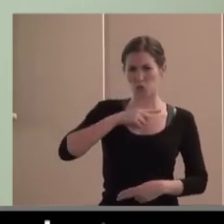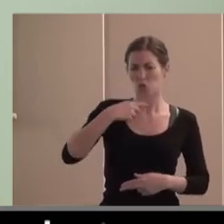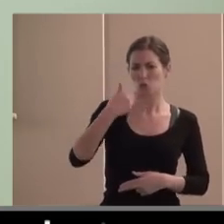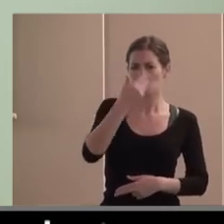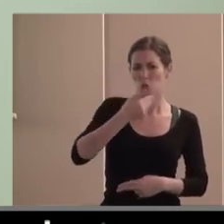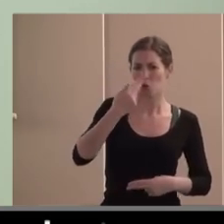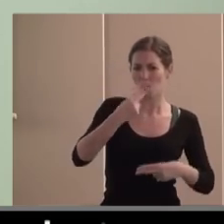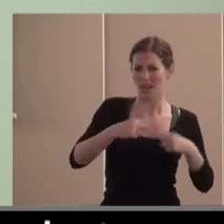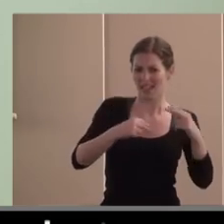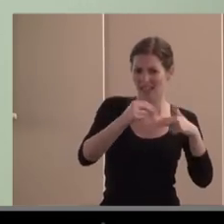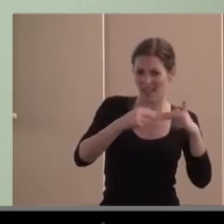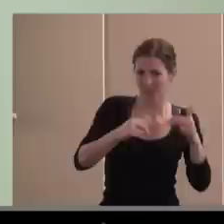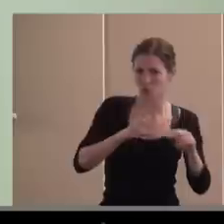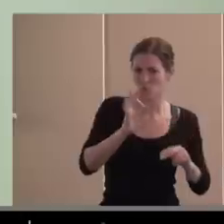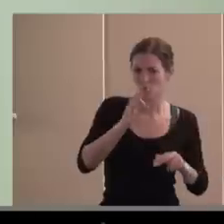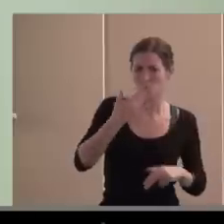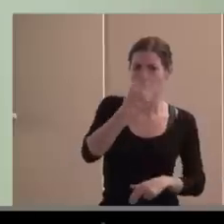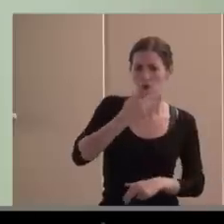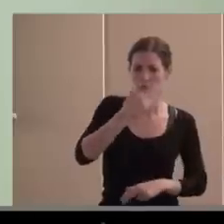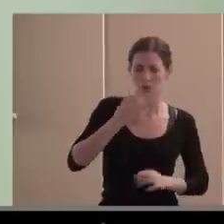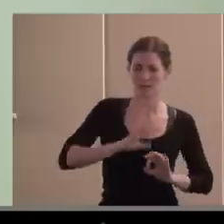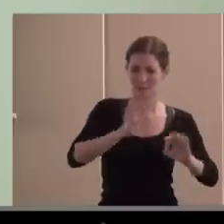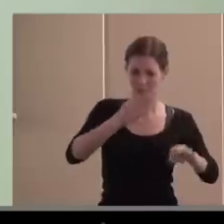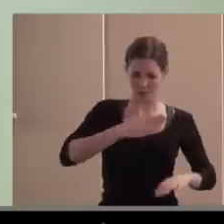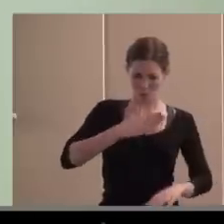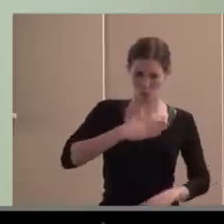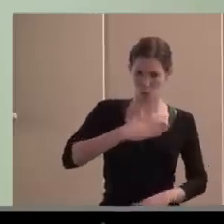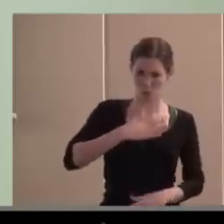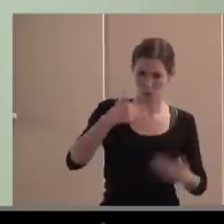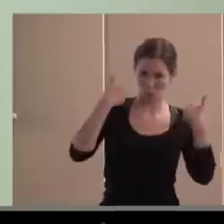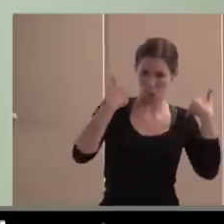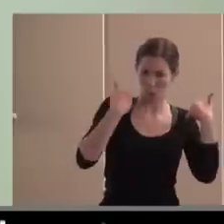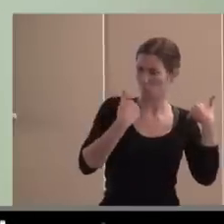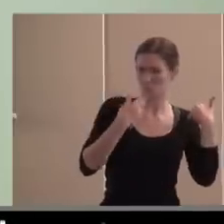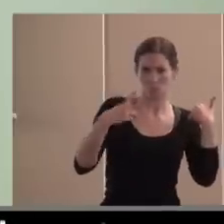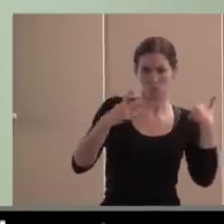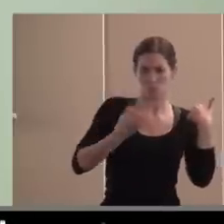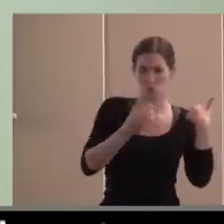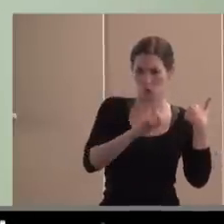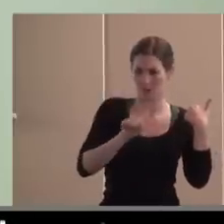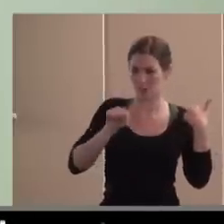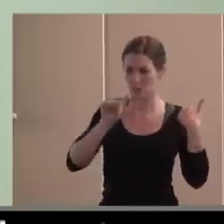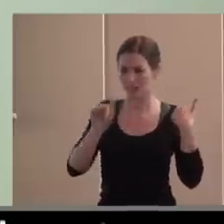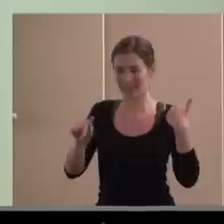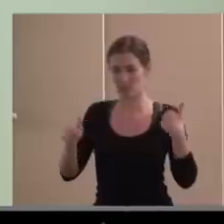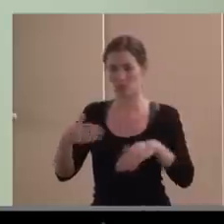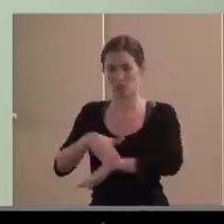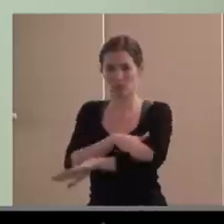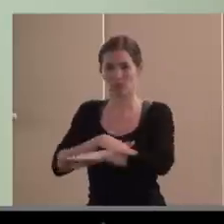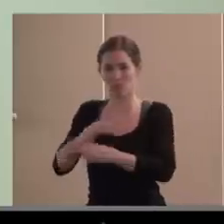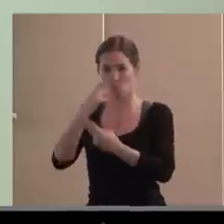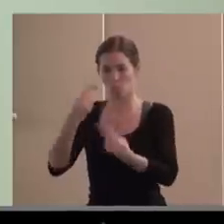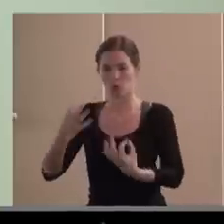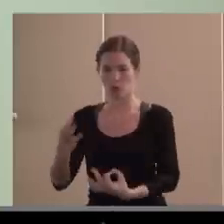o a hacer otras cosas, porque la respuesta tiene que estar en la corriente general de una comunidad política que ha decidido que el Estado, que los poderes